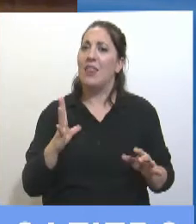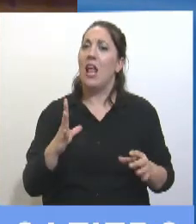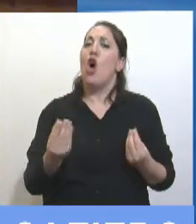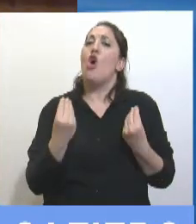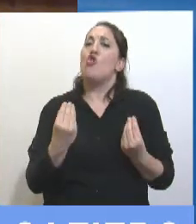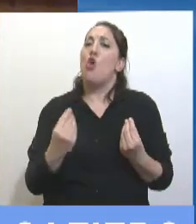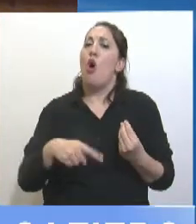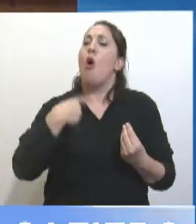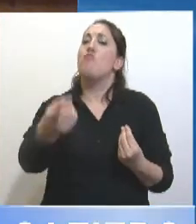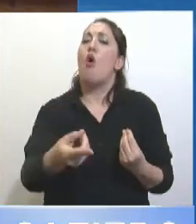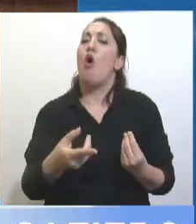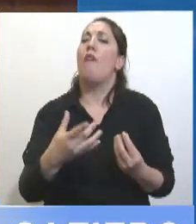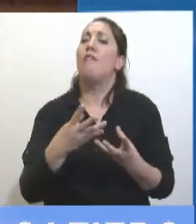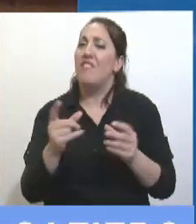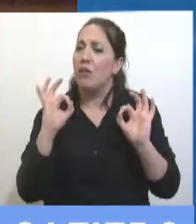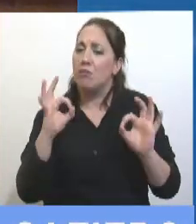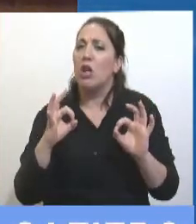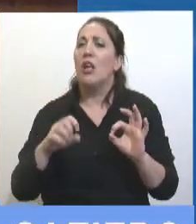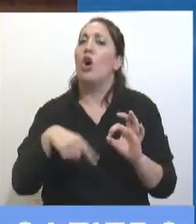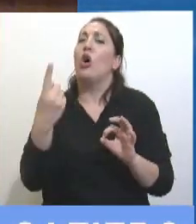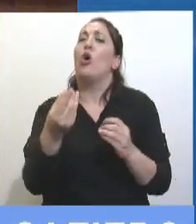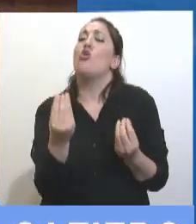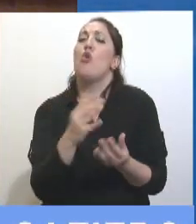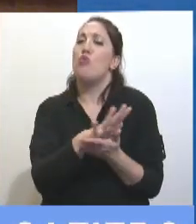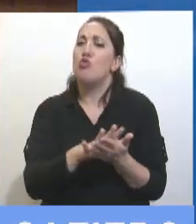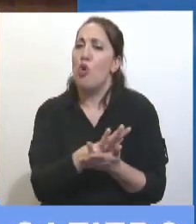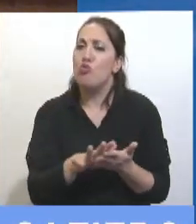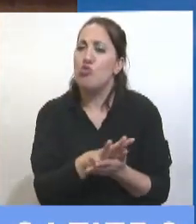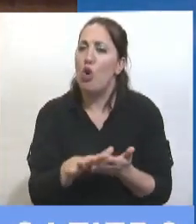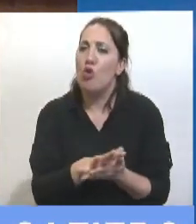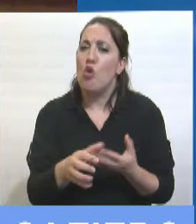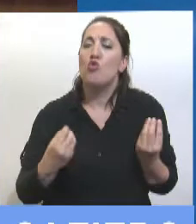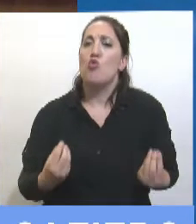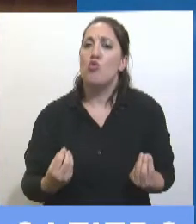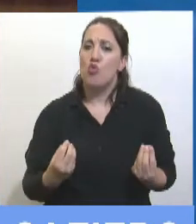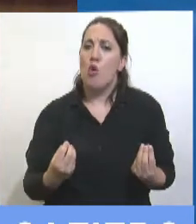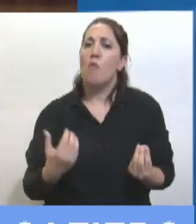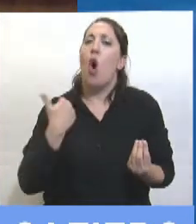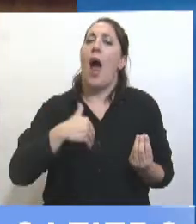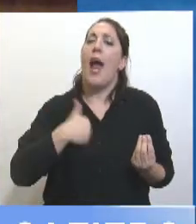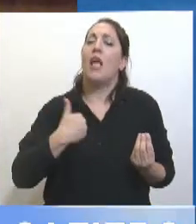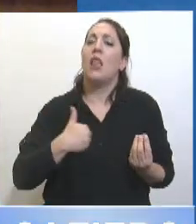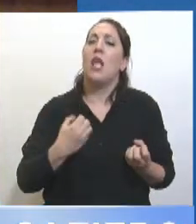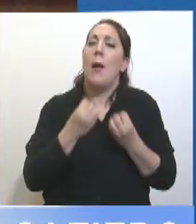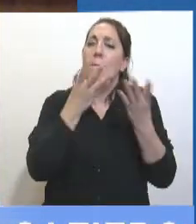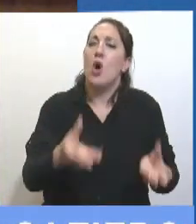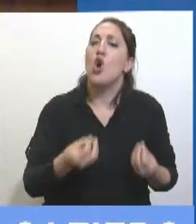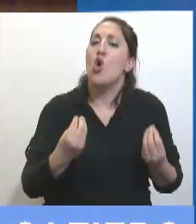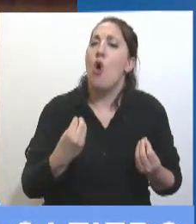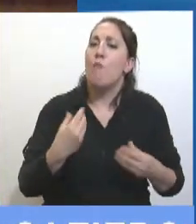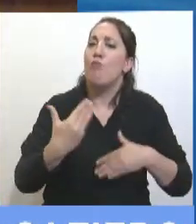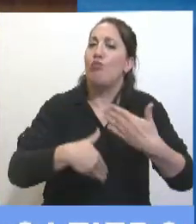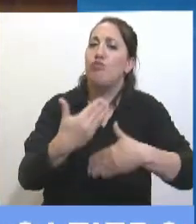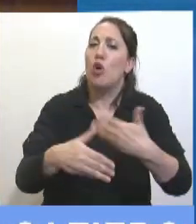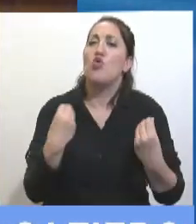de cómo salimos, de cómo reconstruimos el país, de cómo